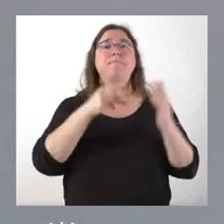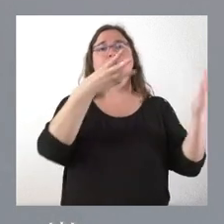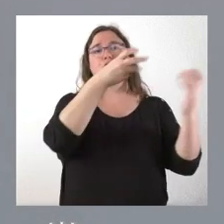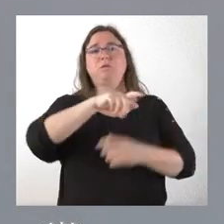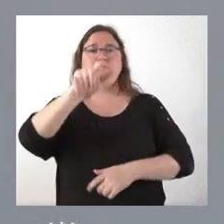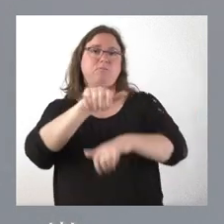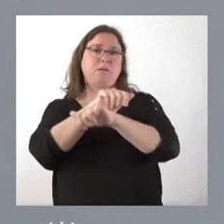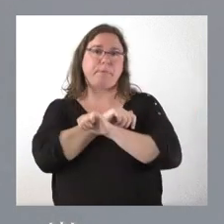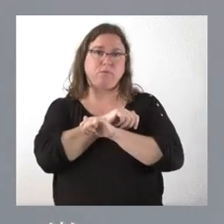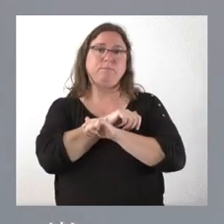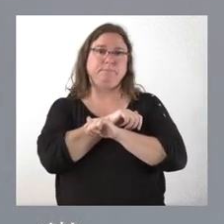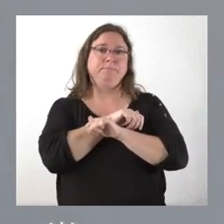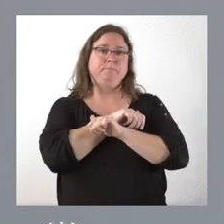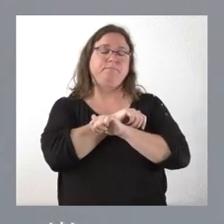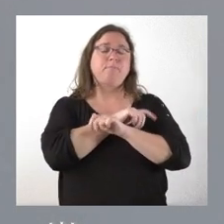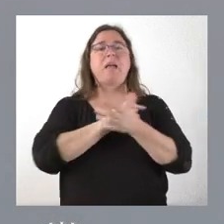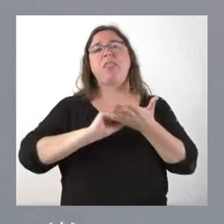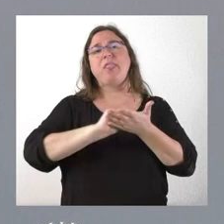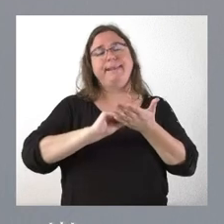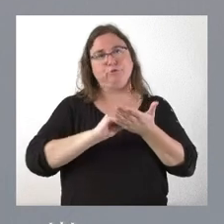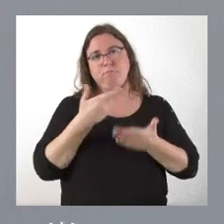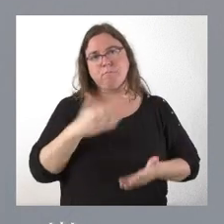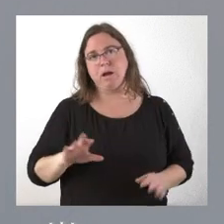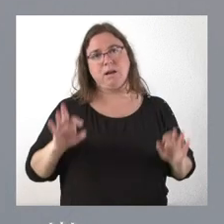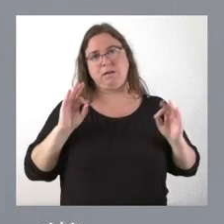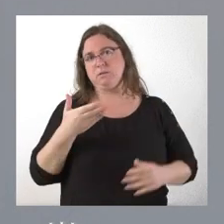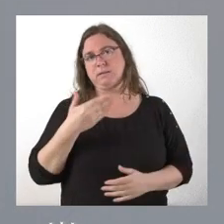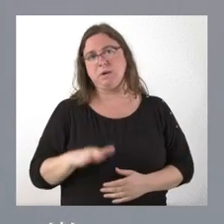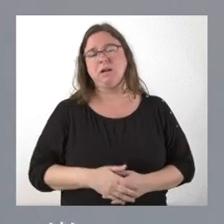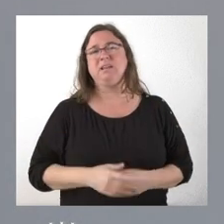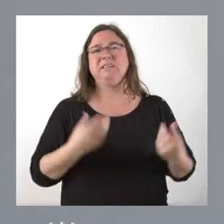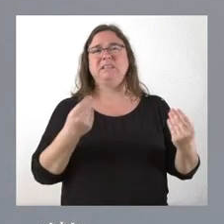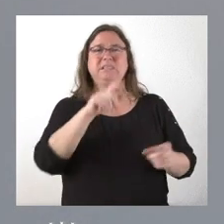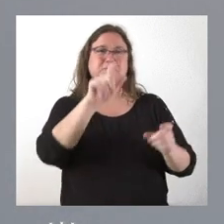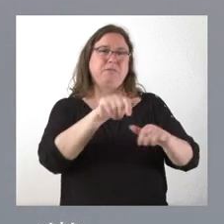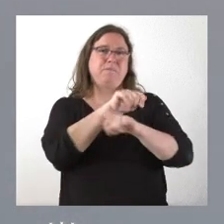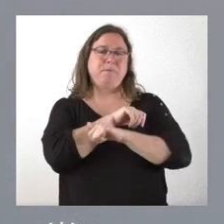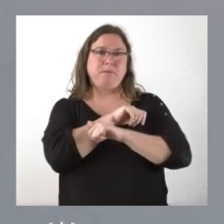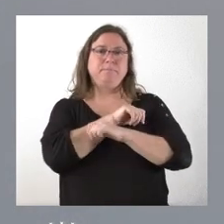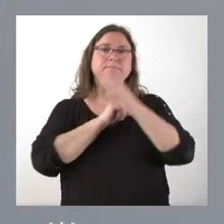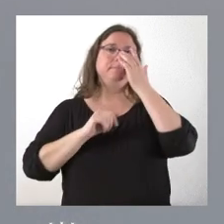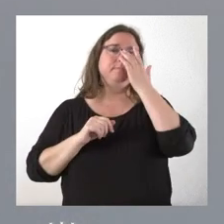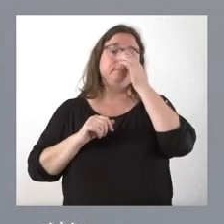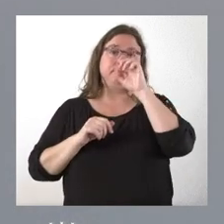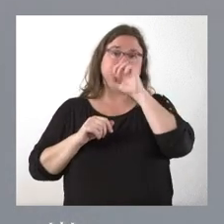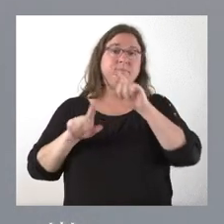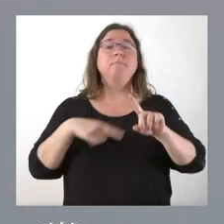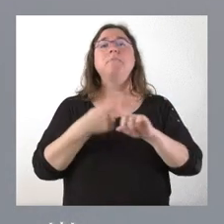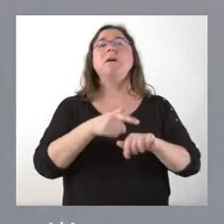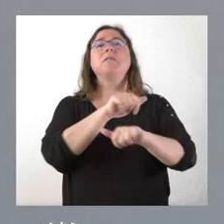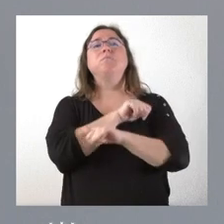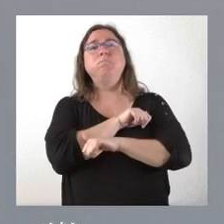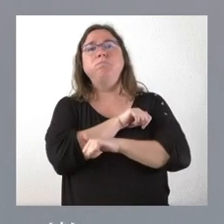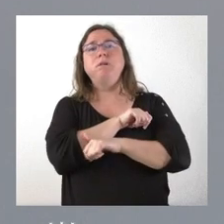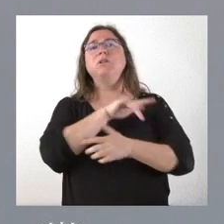desempleo. Son datos siempre malos que haya tantas personas en desempleo y que el paro incluso haya crecido como